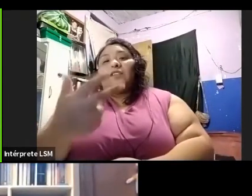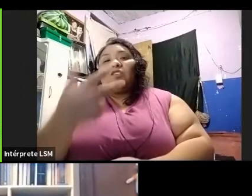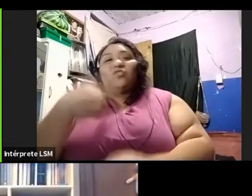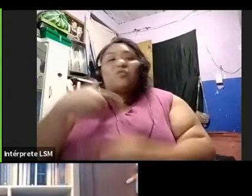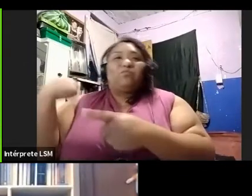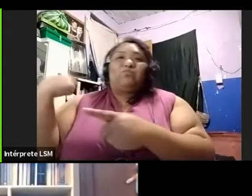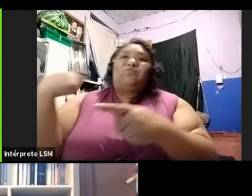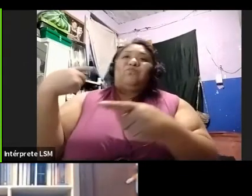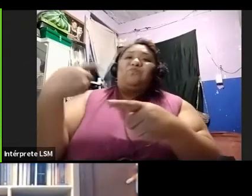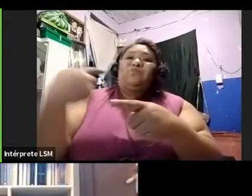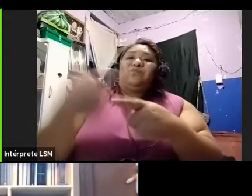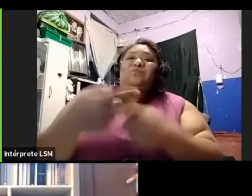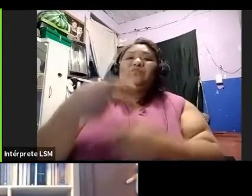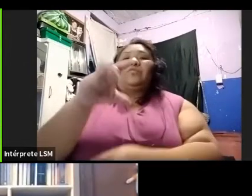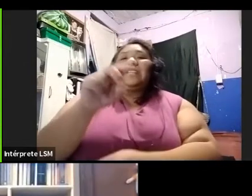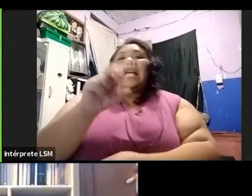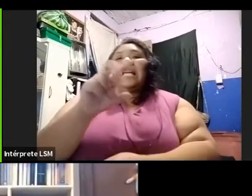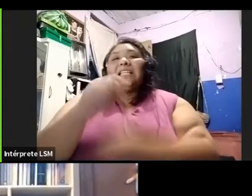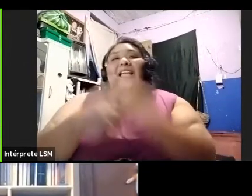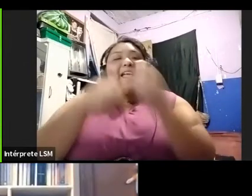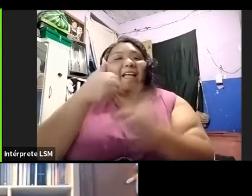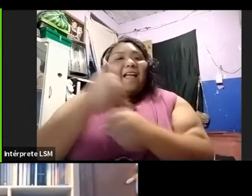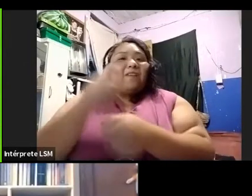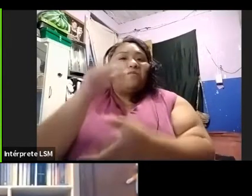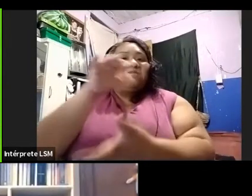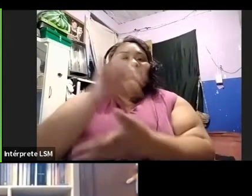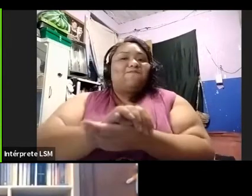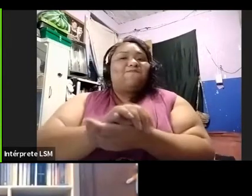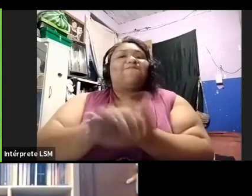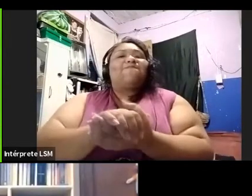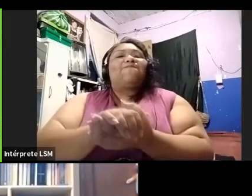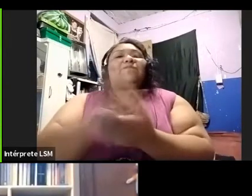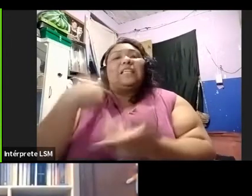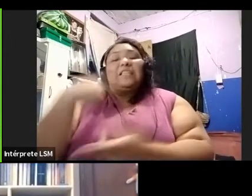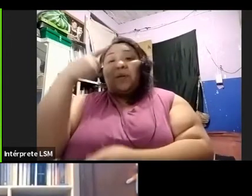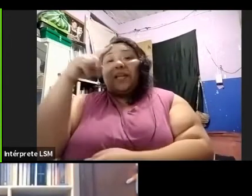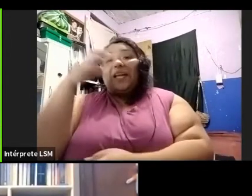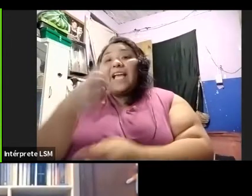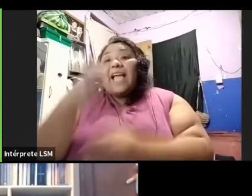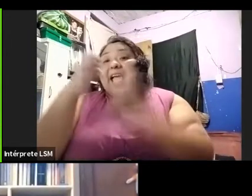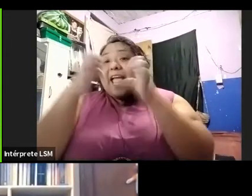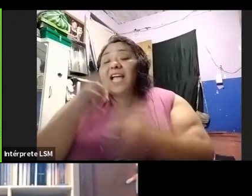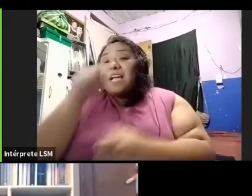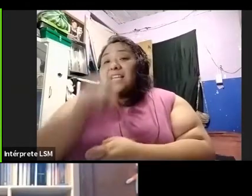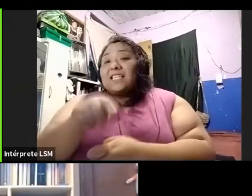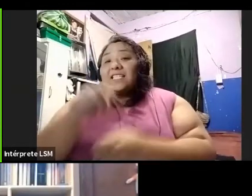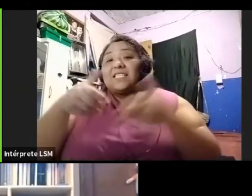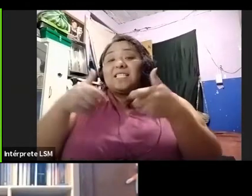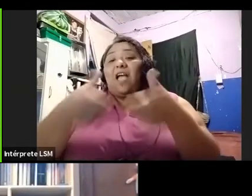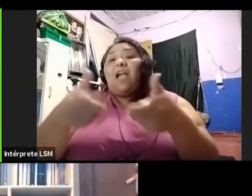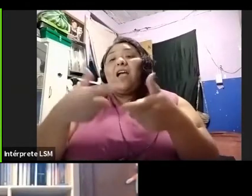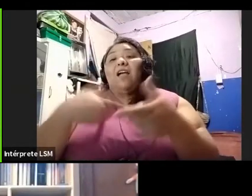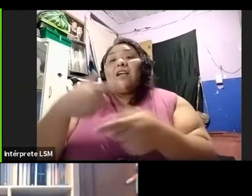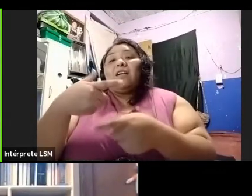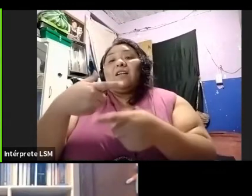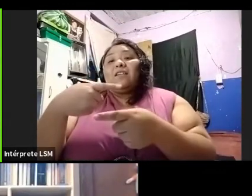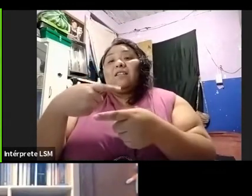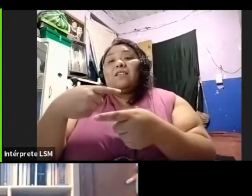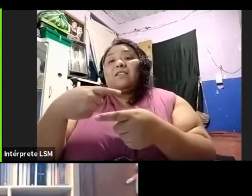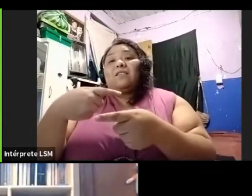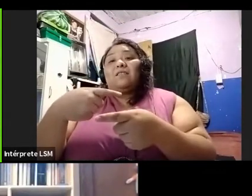decir, 30 años de matrimonio. Y bueno, en este camino precisamente de ir, pues,